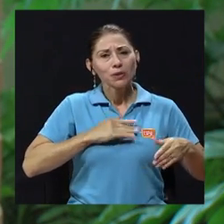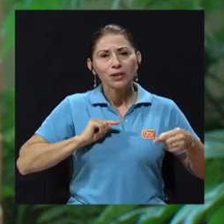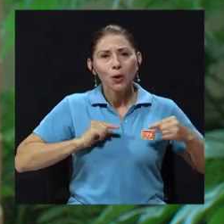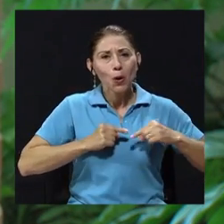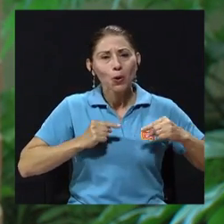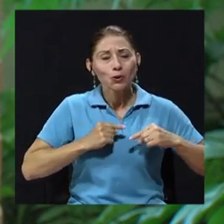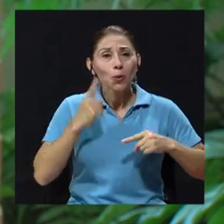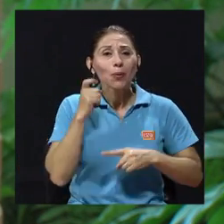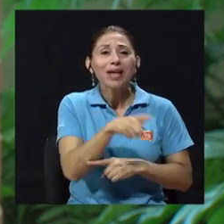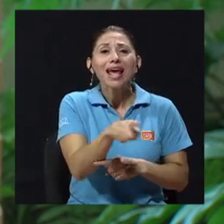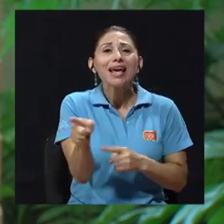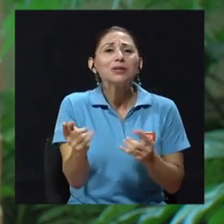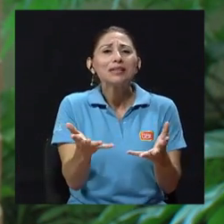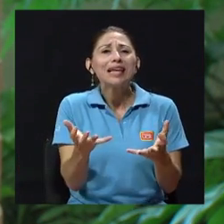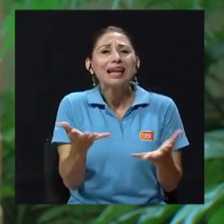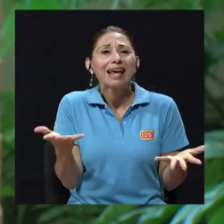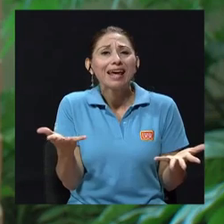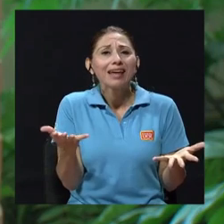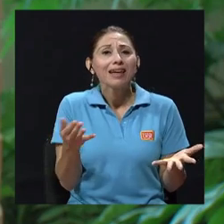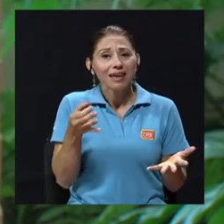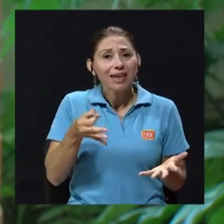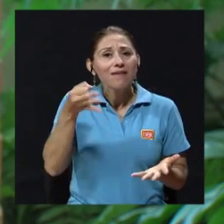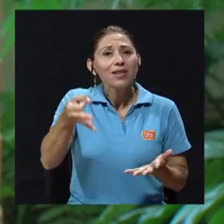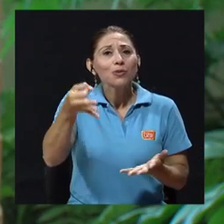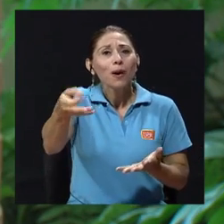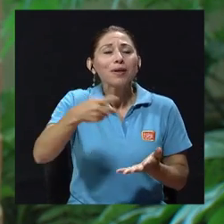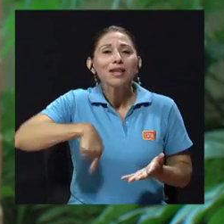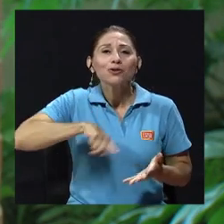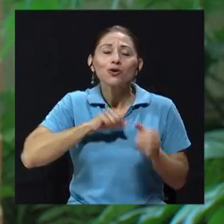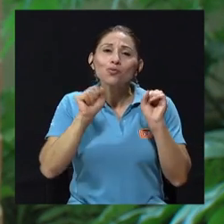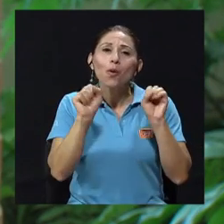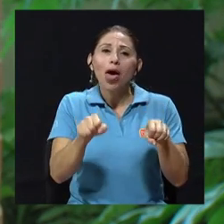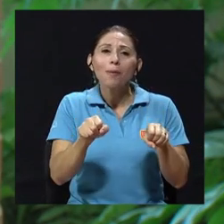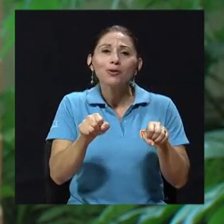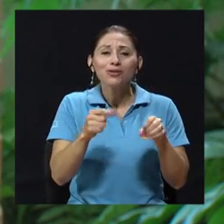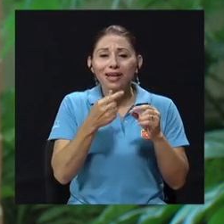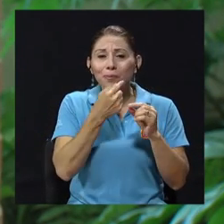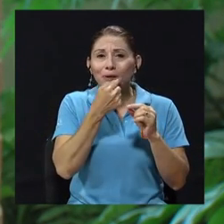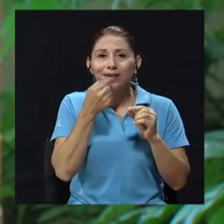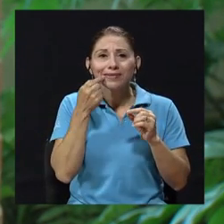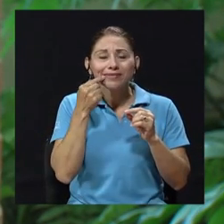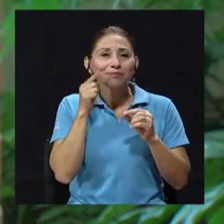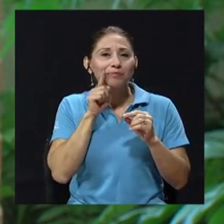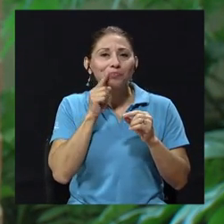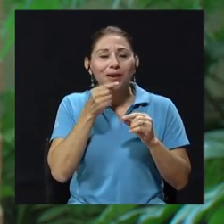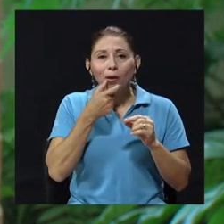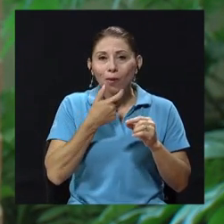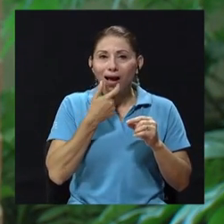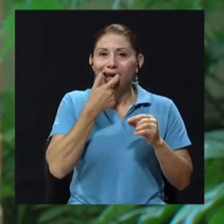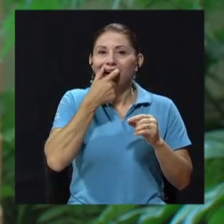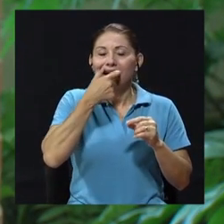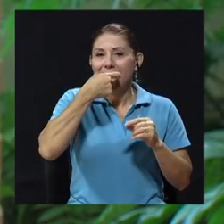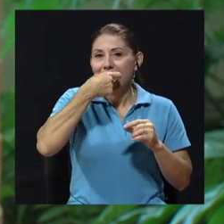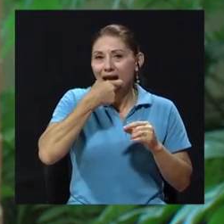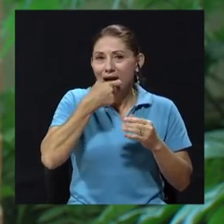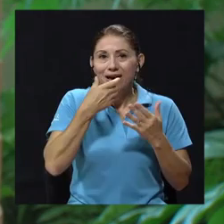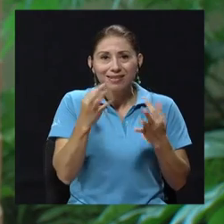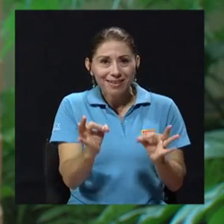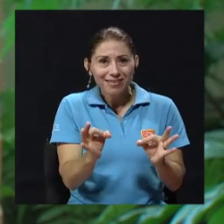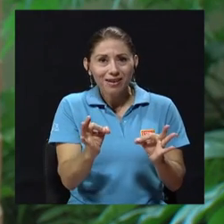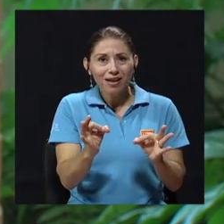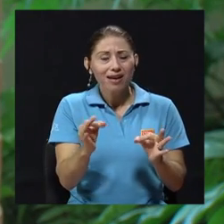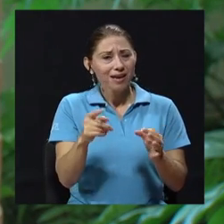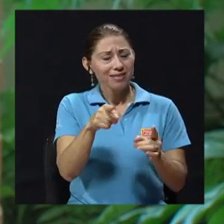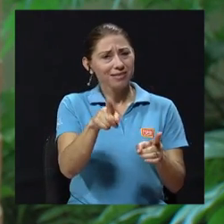realmente lo que esperan es que eventualmente nosotros les podamos poner sus dentaduras. Nosotros tenemos que partir de que son personas que no